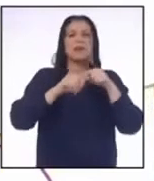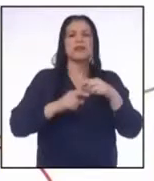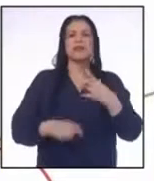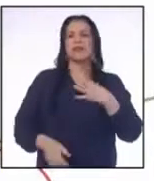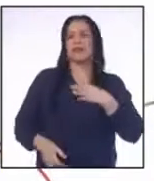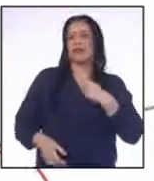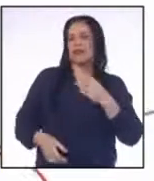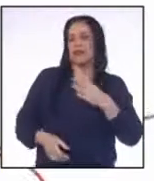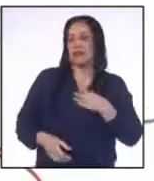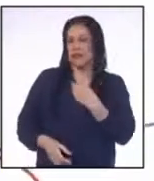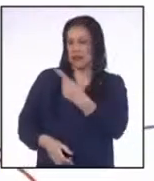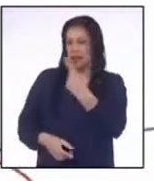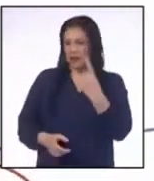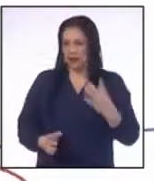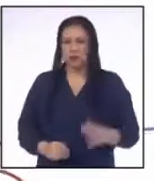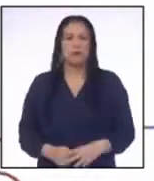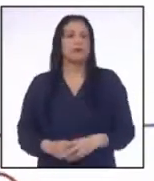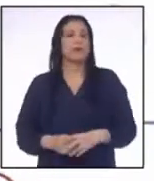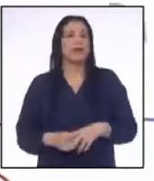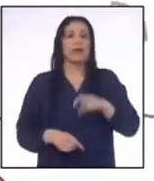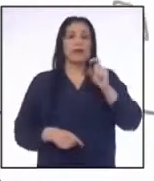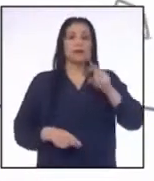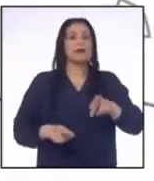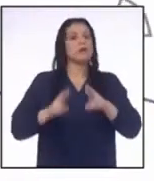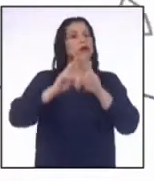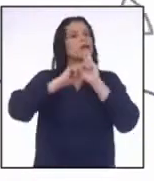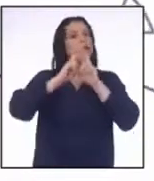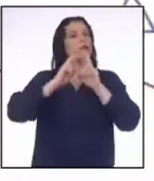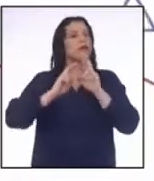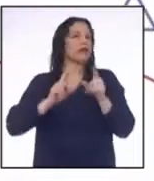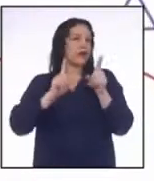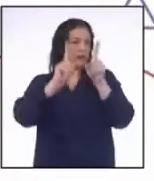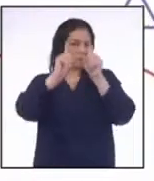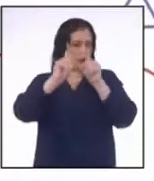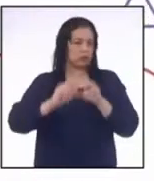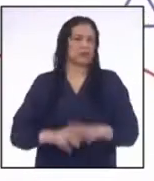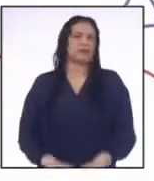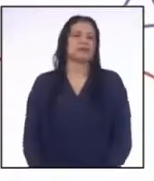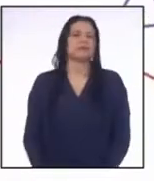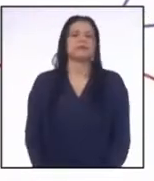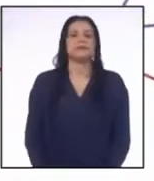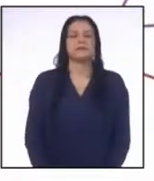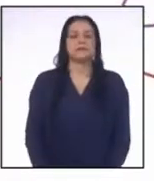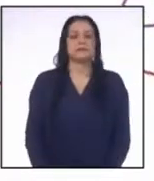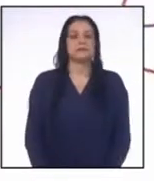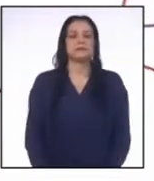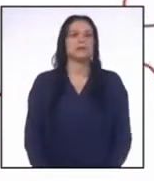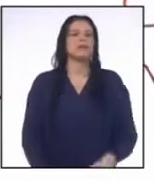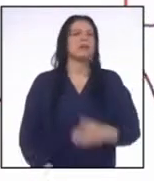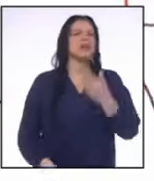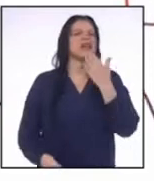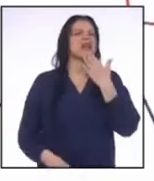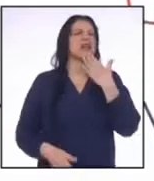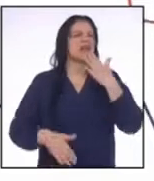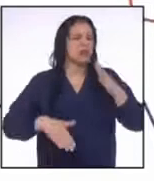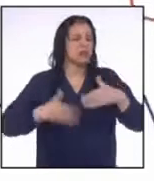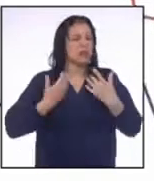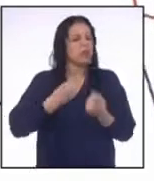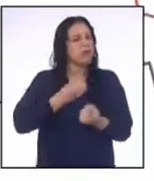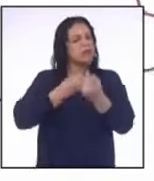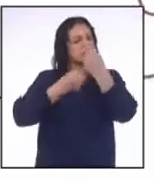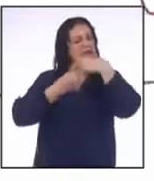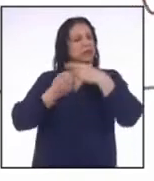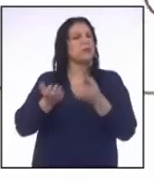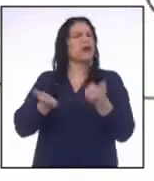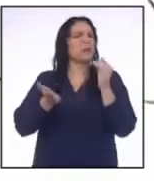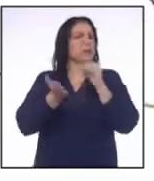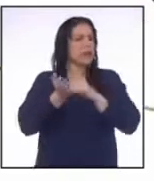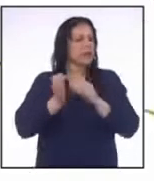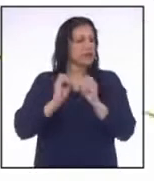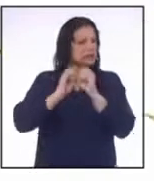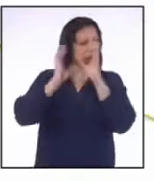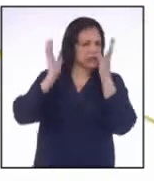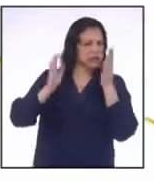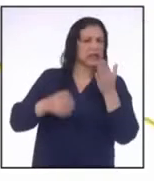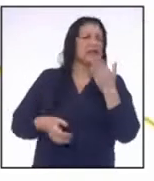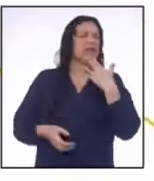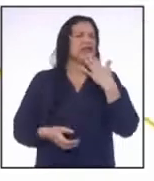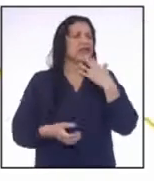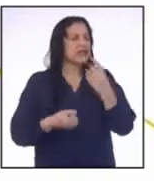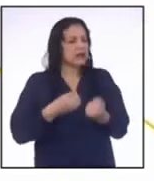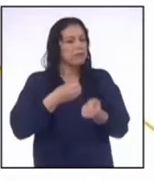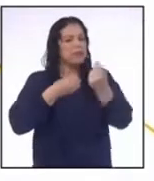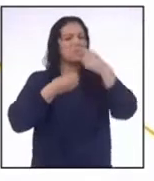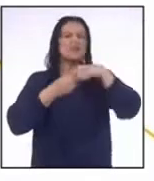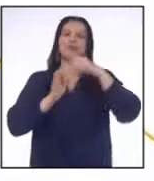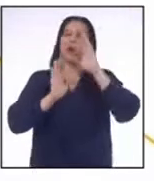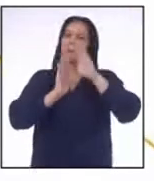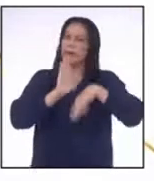edades Debemos responder a las siguientes preguntas ¿Quién pudo participar más días? ¿Quién pudo